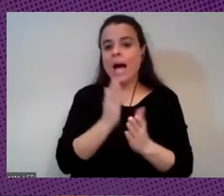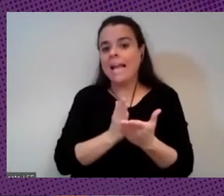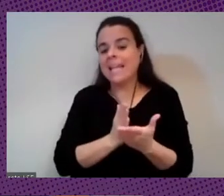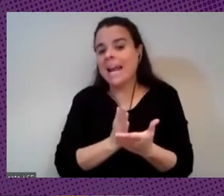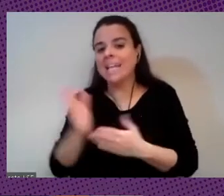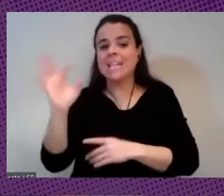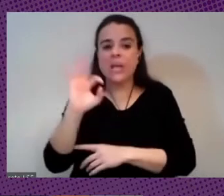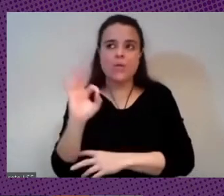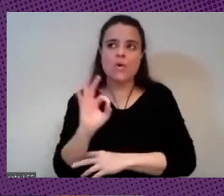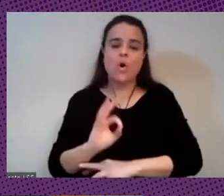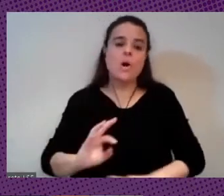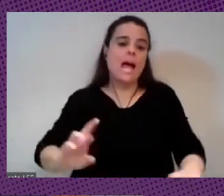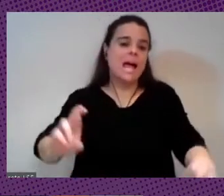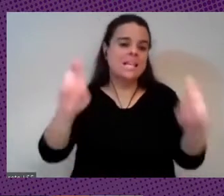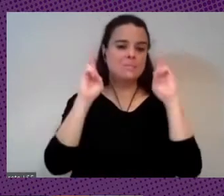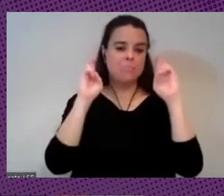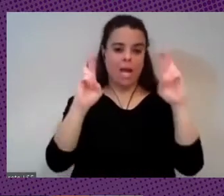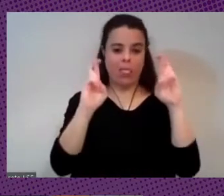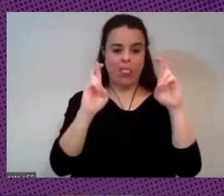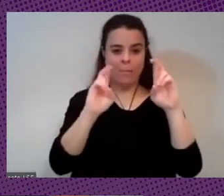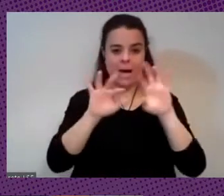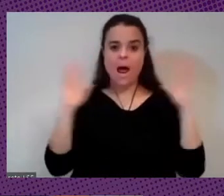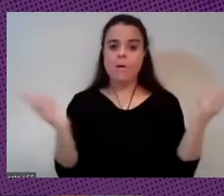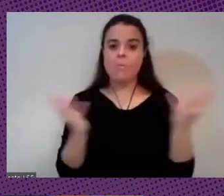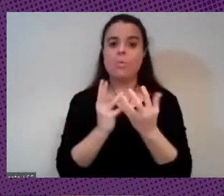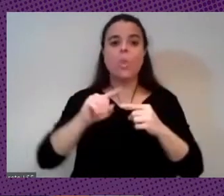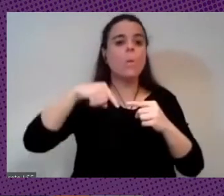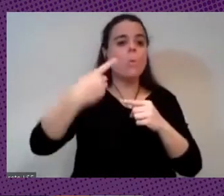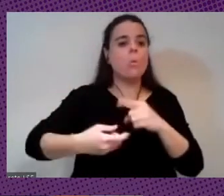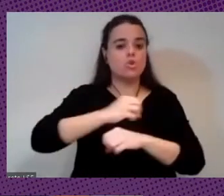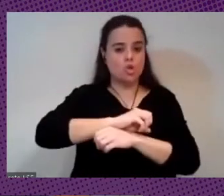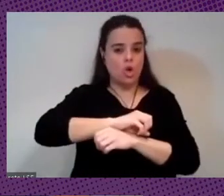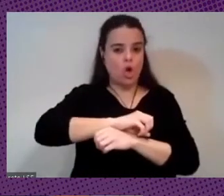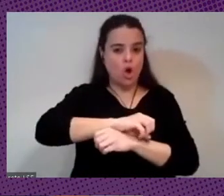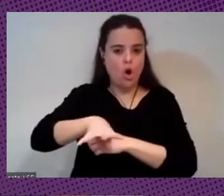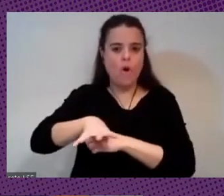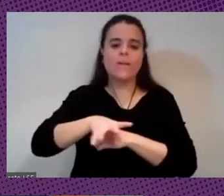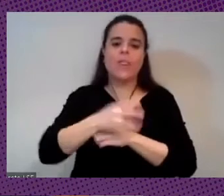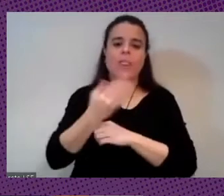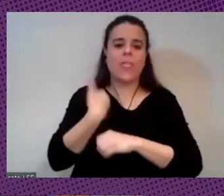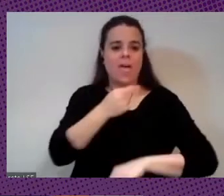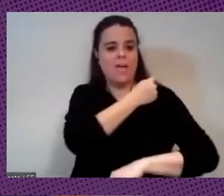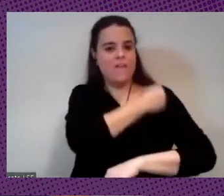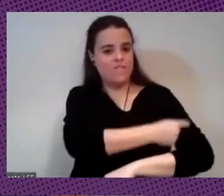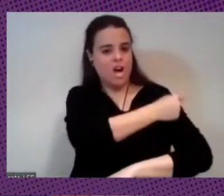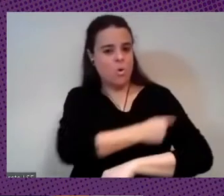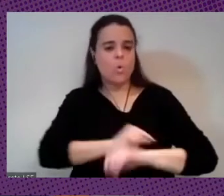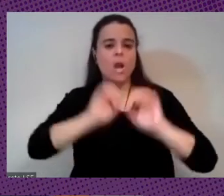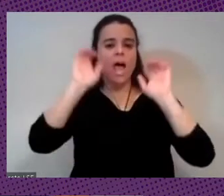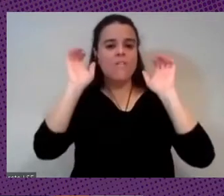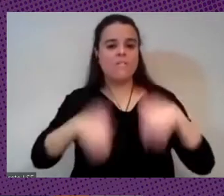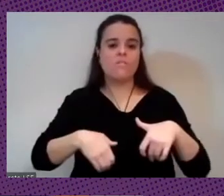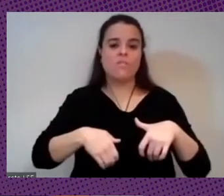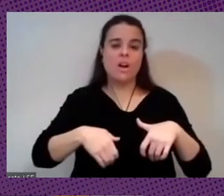para un mundo post-COVID después de que haya vacuna y volvamos otra vez al viejo mundo pero mucho más digitalizados